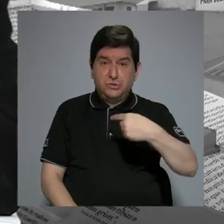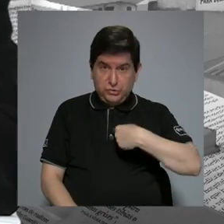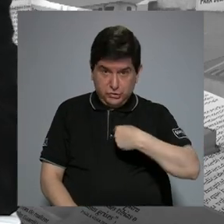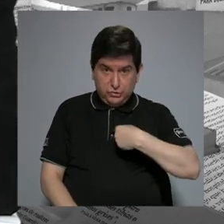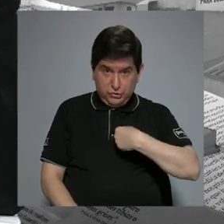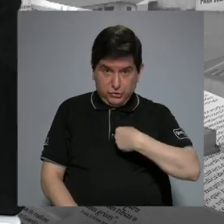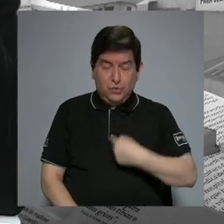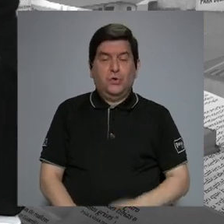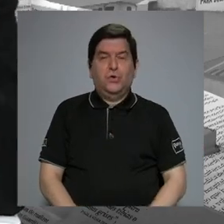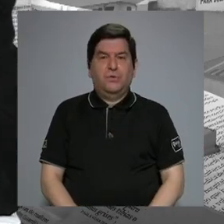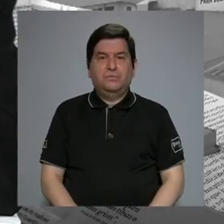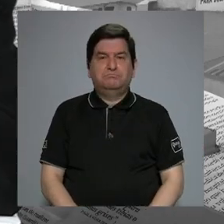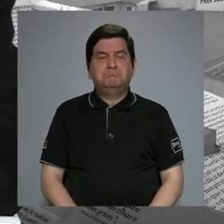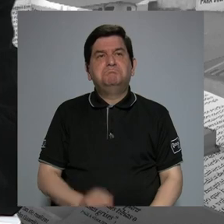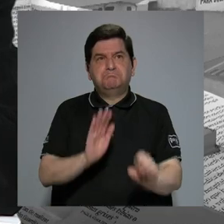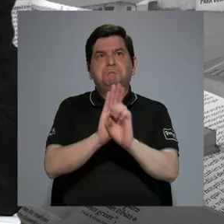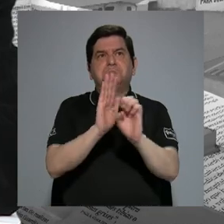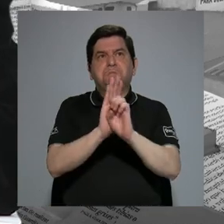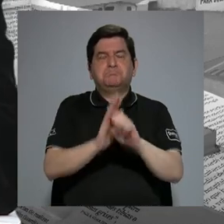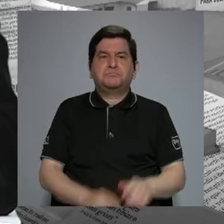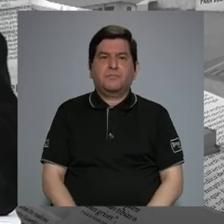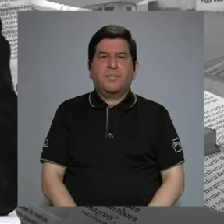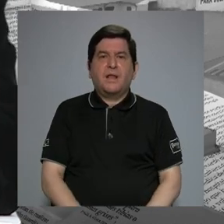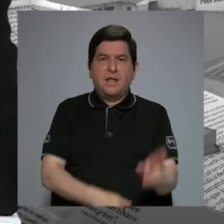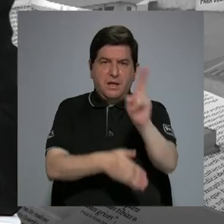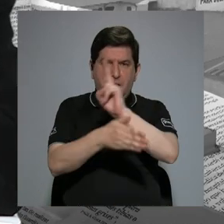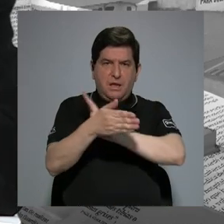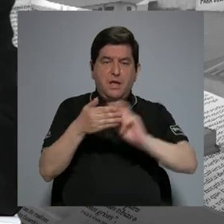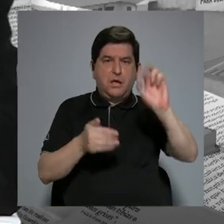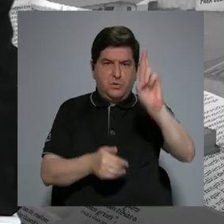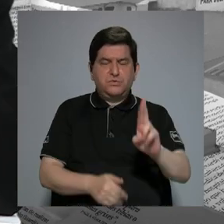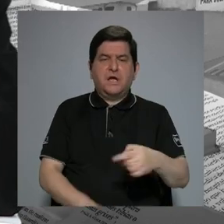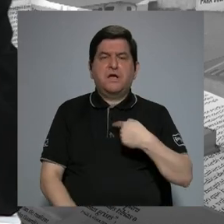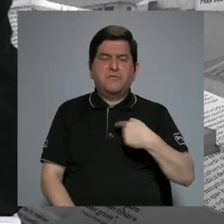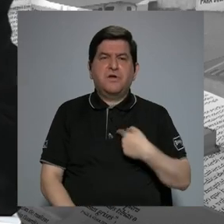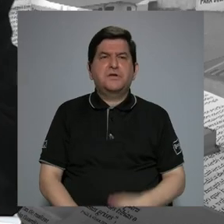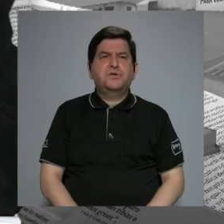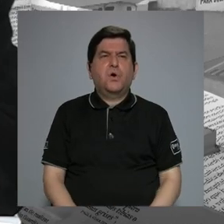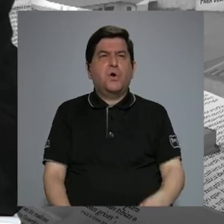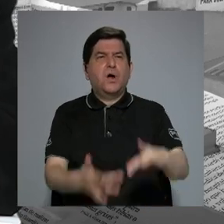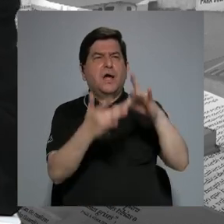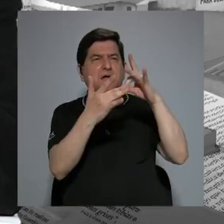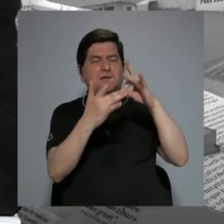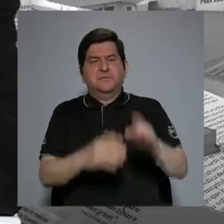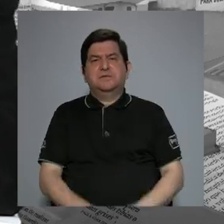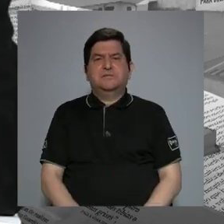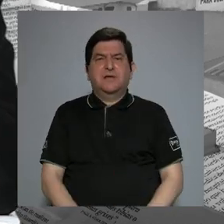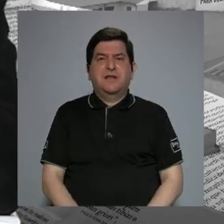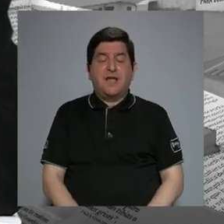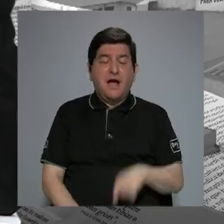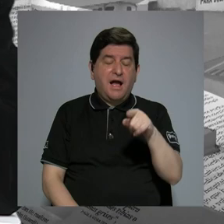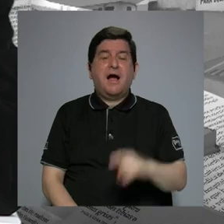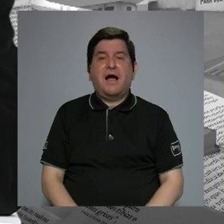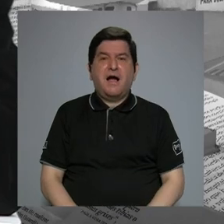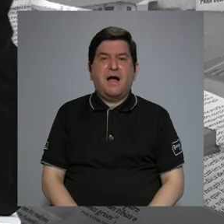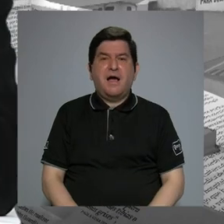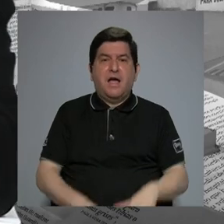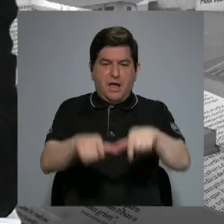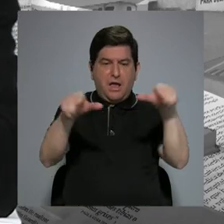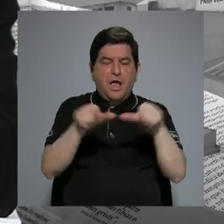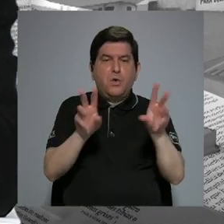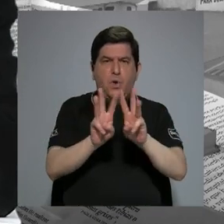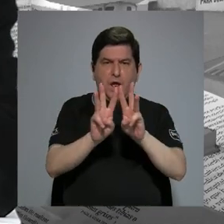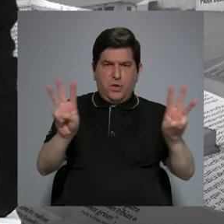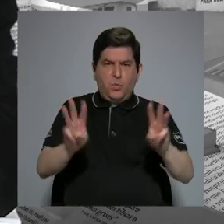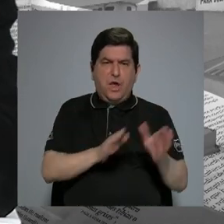en primera persona, yo en la Universidad de Costa Rica saqué una especialidad en páginas web. Muy buena, dicho sea